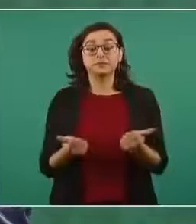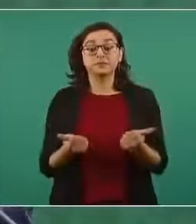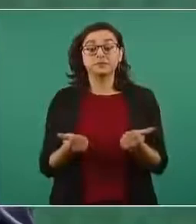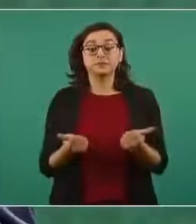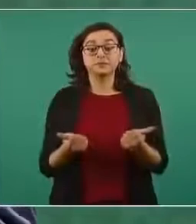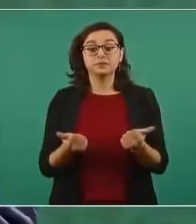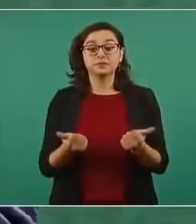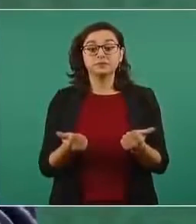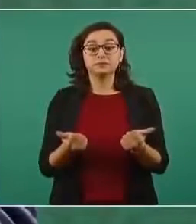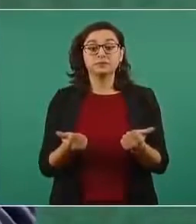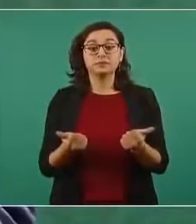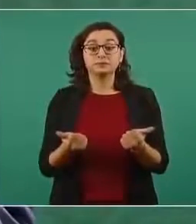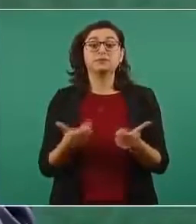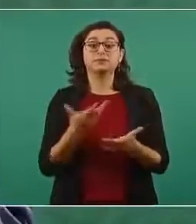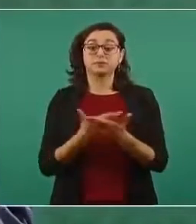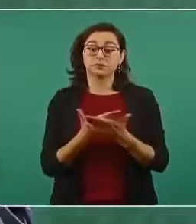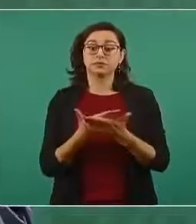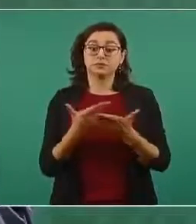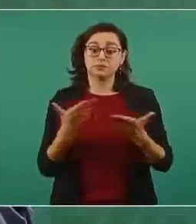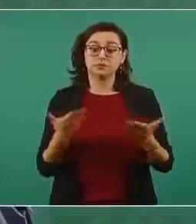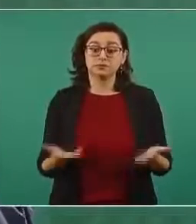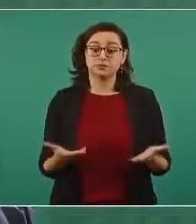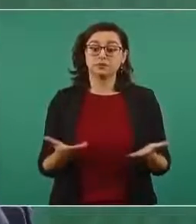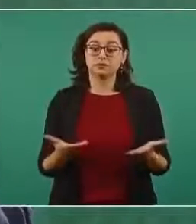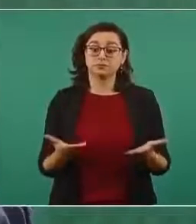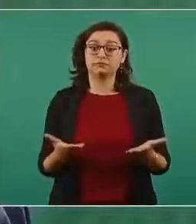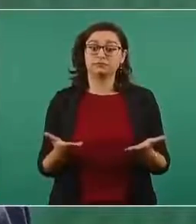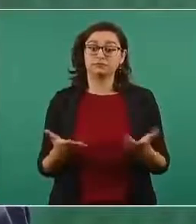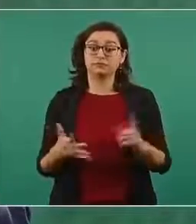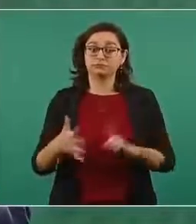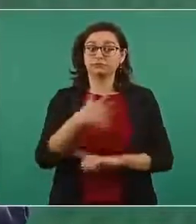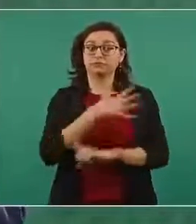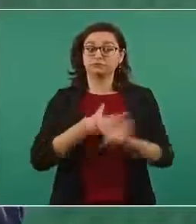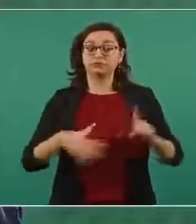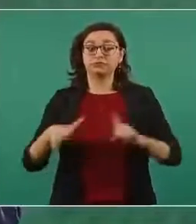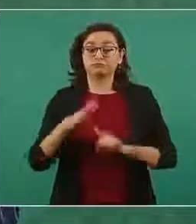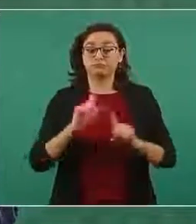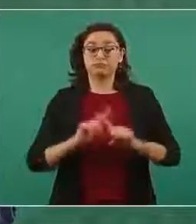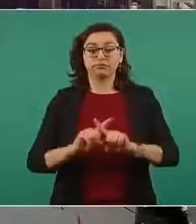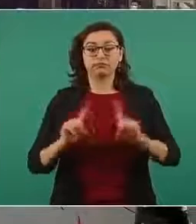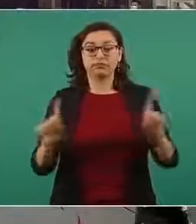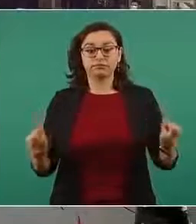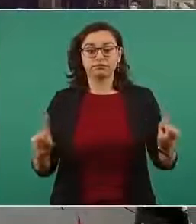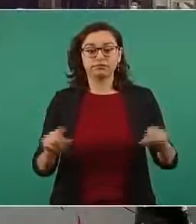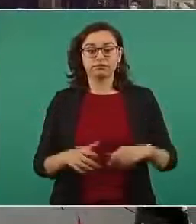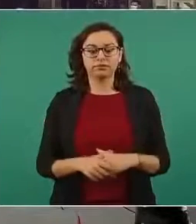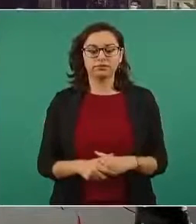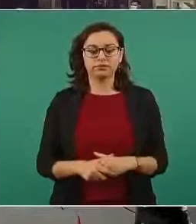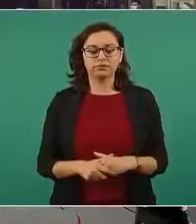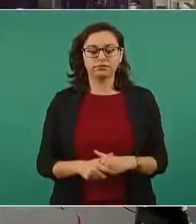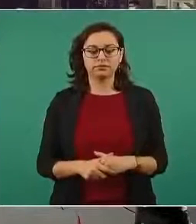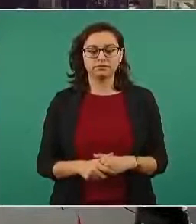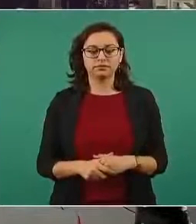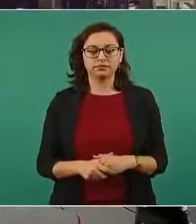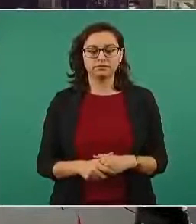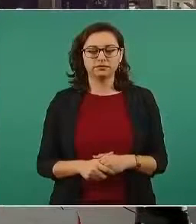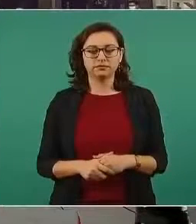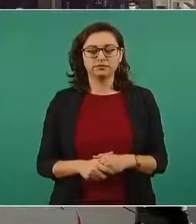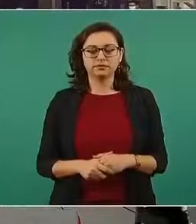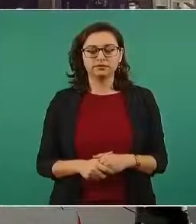hay una situación distinta. En tanto…